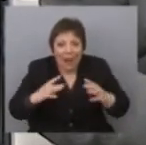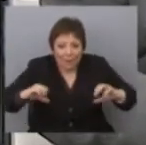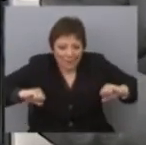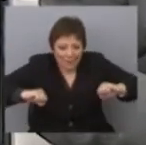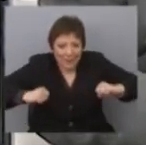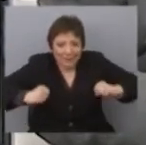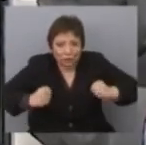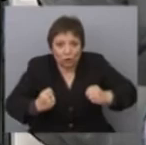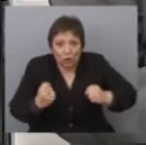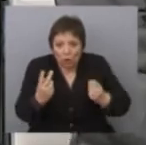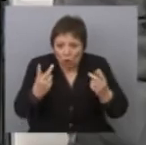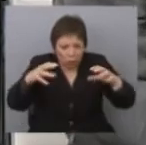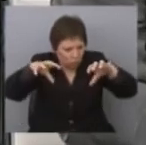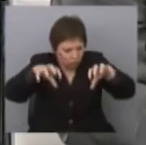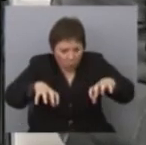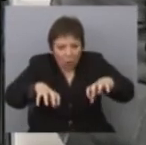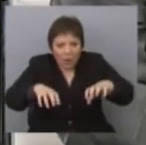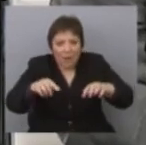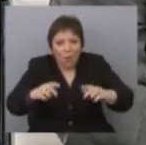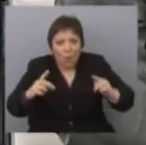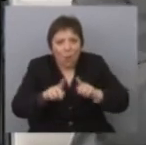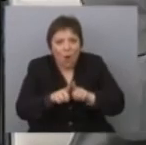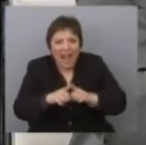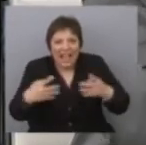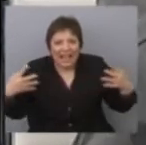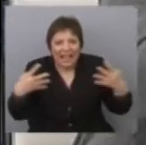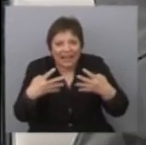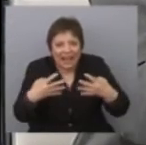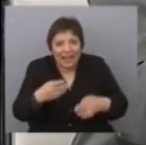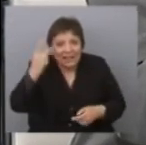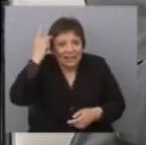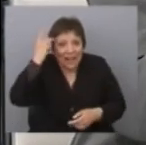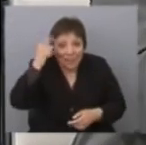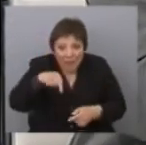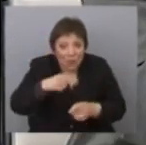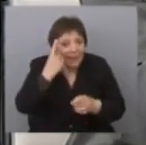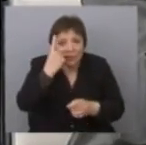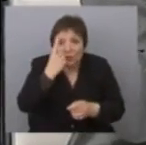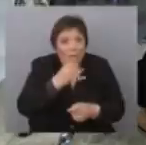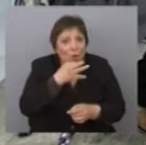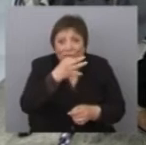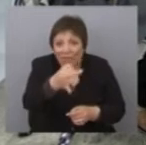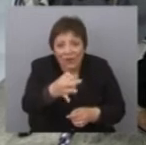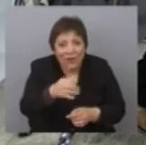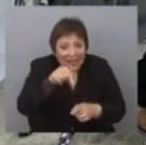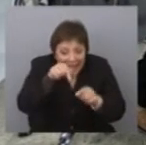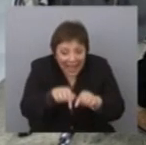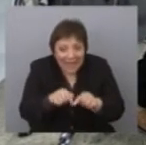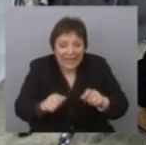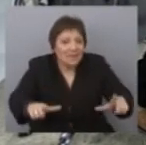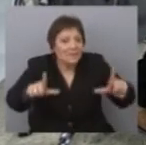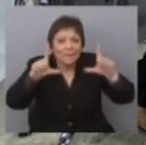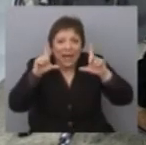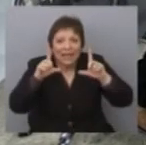estos dos bloques que claramente transmiten esta sensación a la opinión pública. Y San Pablo es un ícono. Lo decía Denise, ahí radica una imagen